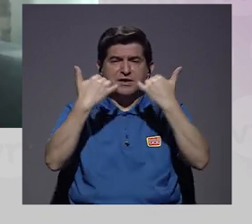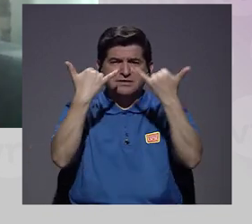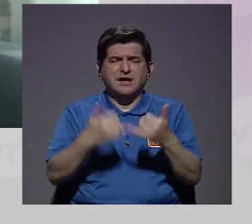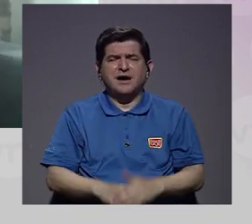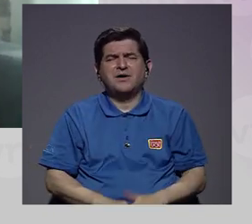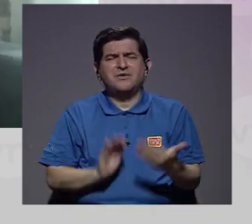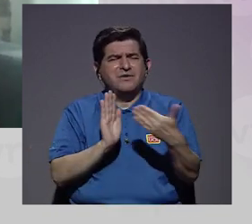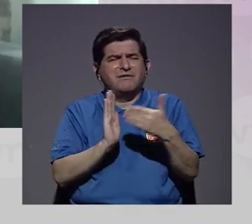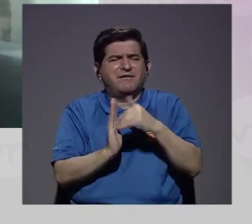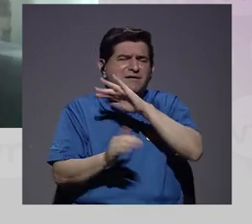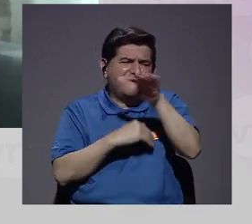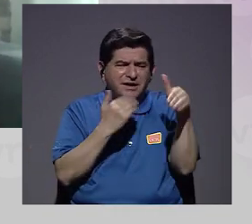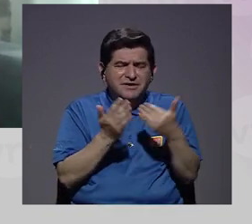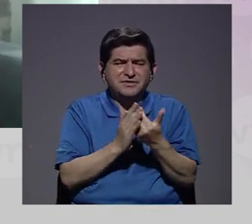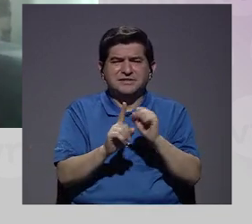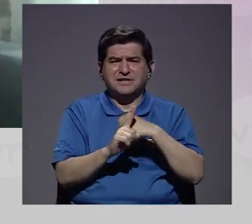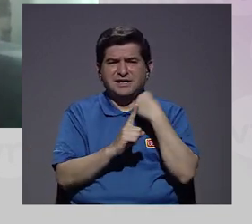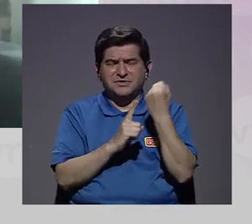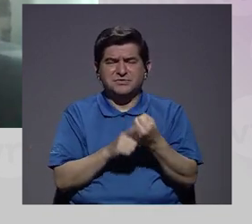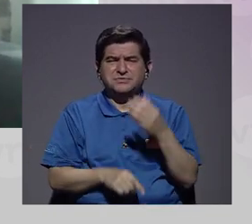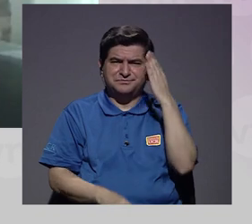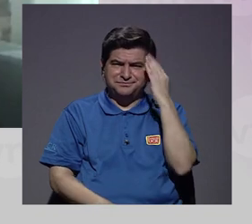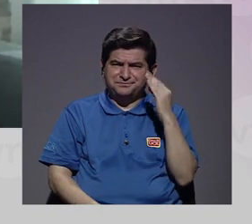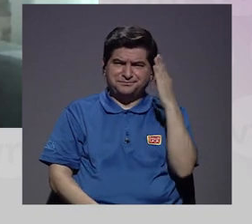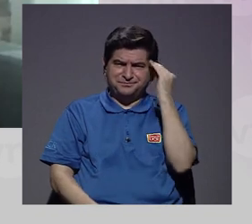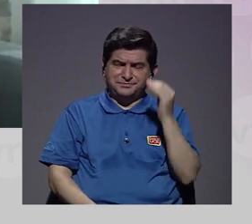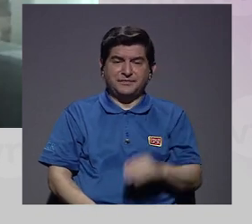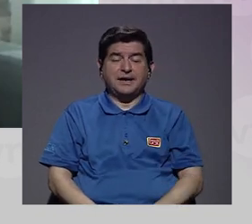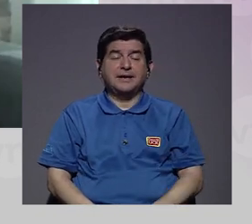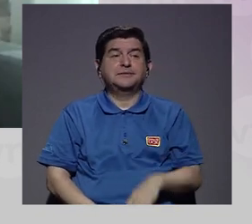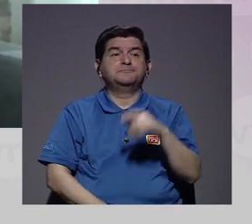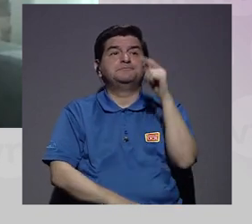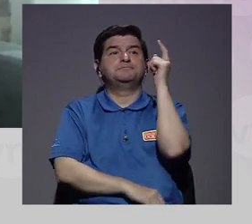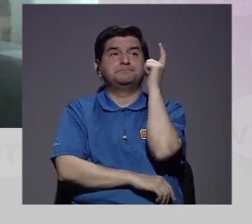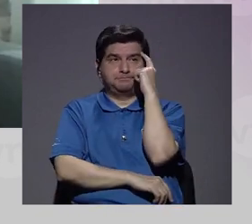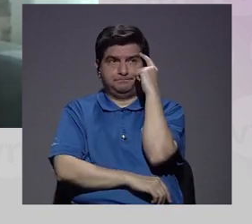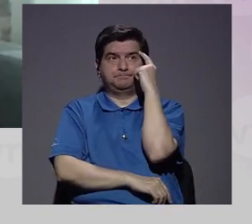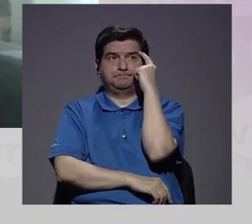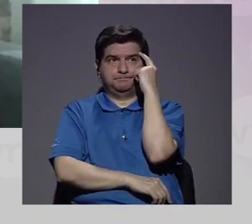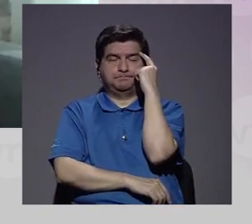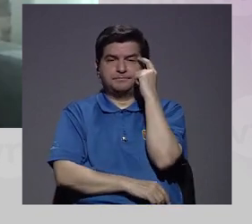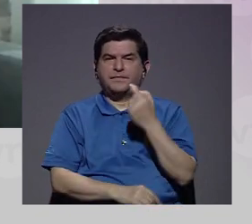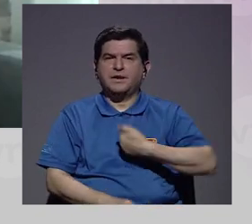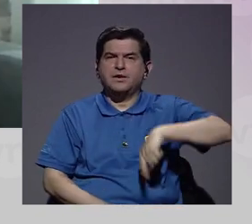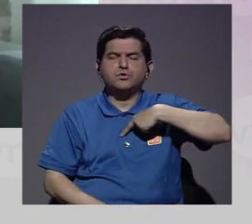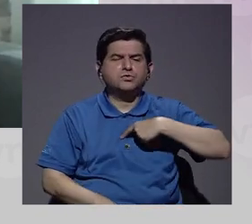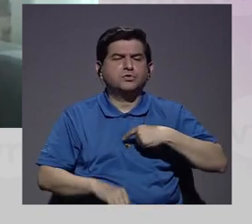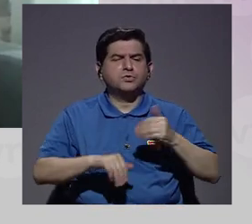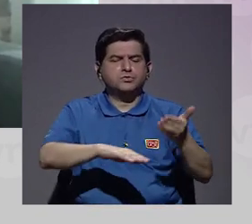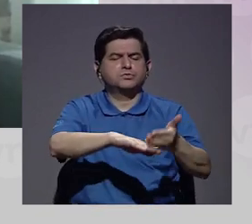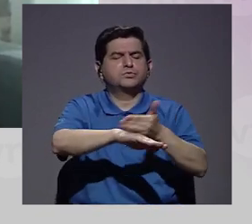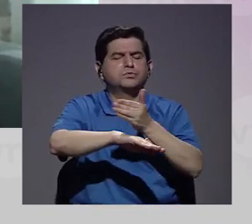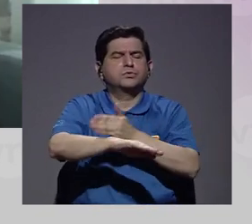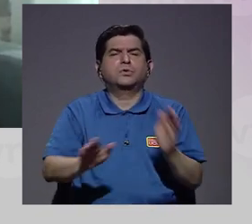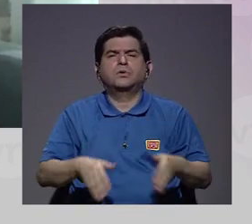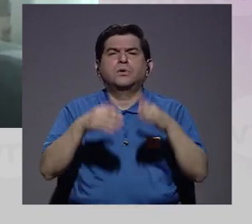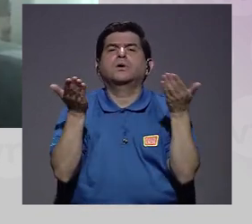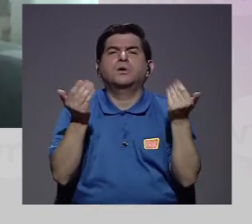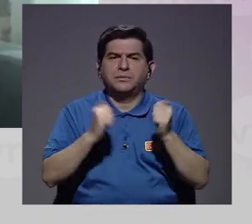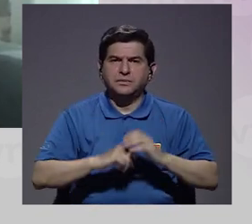Estamos ahora un poco quebrados, todos y todas, por todas las situaciones que estamos viviendo. Tenemos que pensar, atrevernos a pensar cómo vamos a salir.